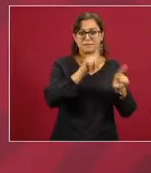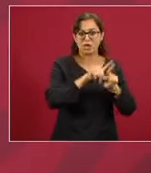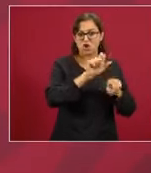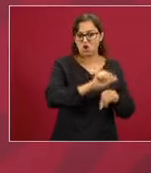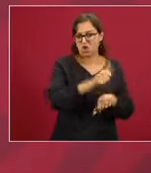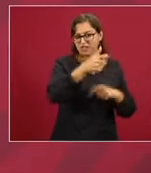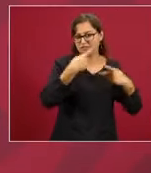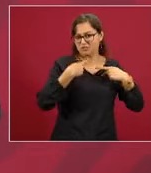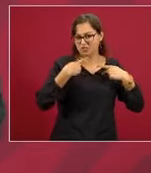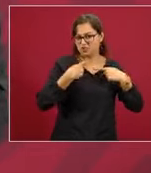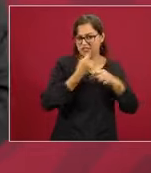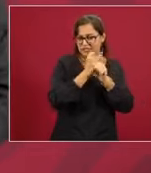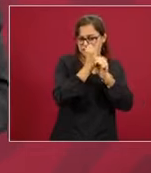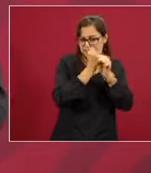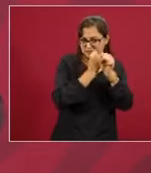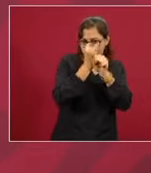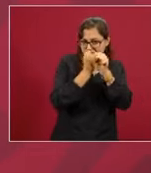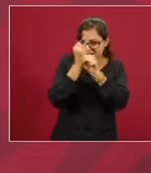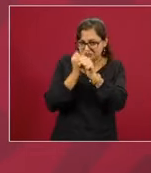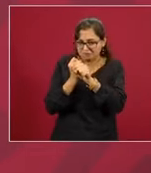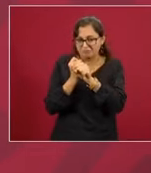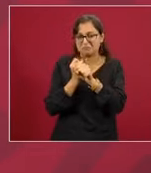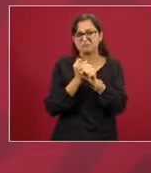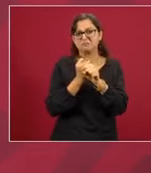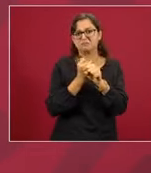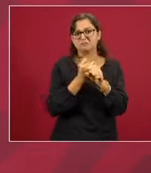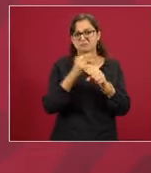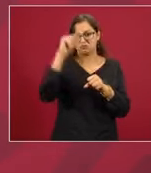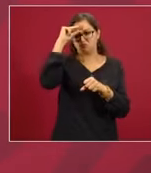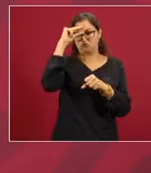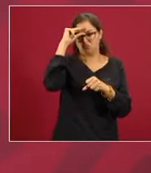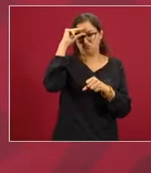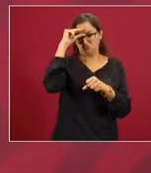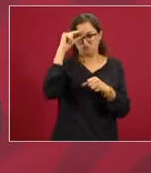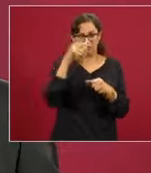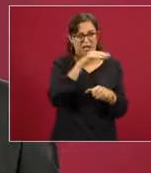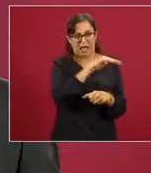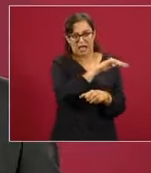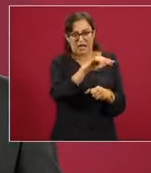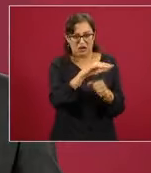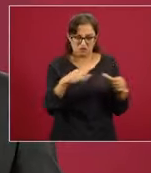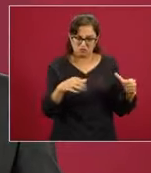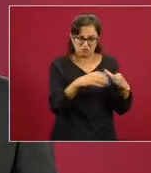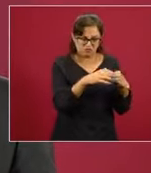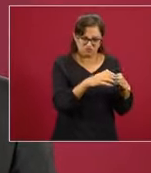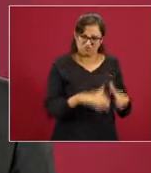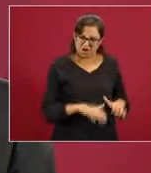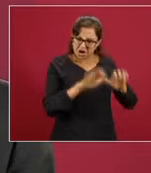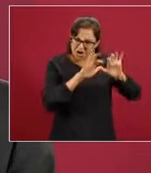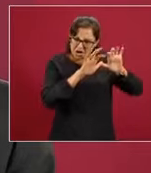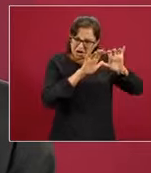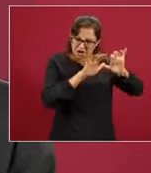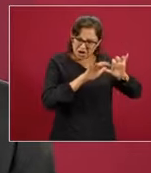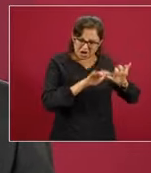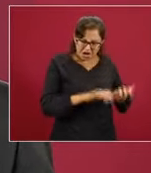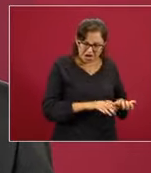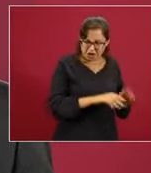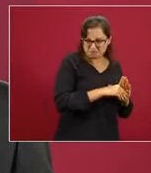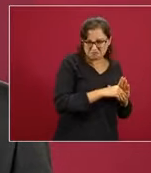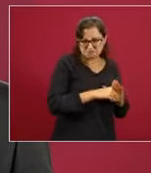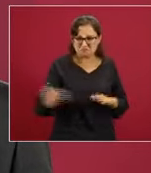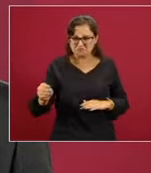investigadoras, investigadores intelectuales en general, que invocan